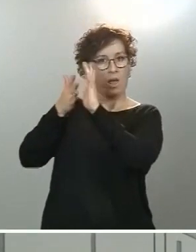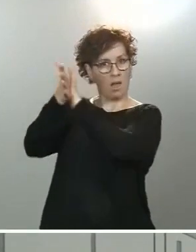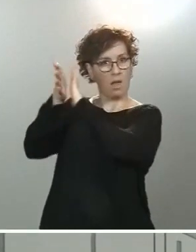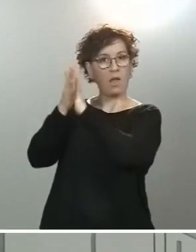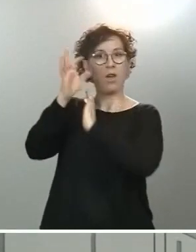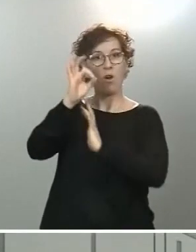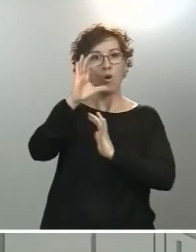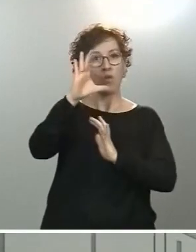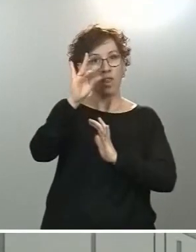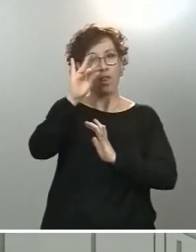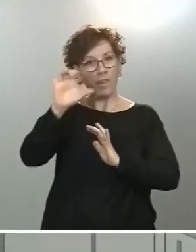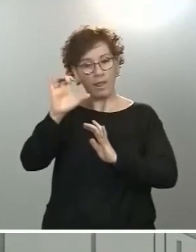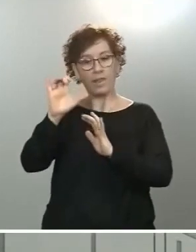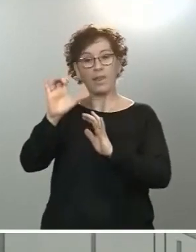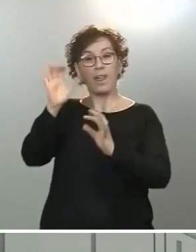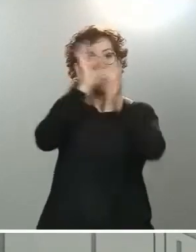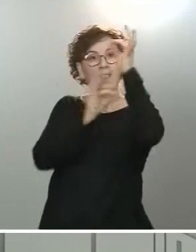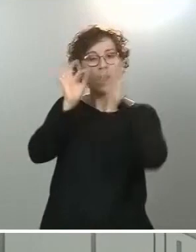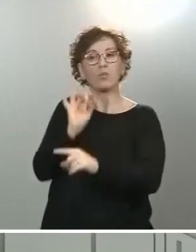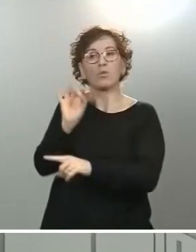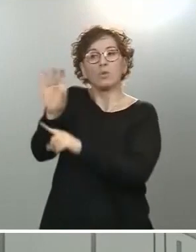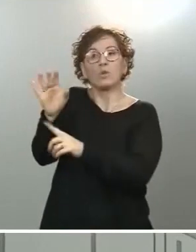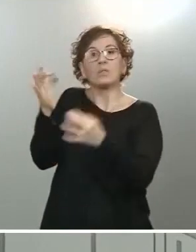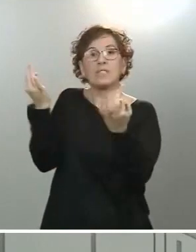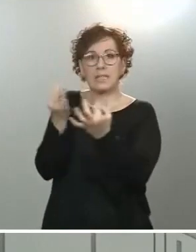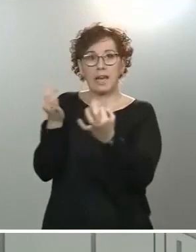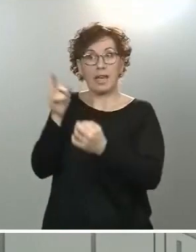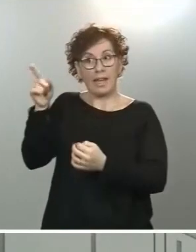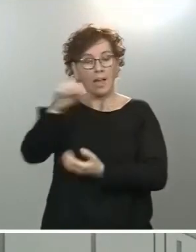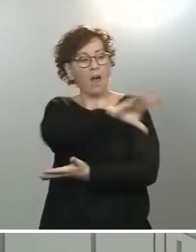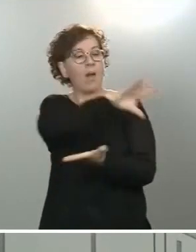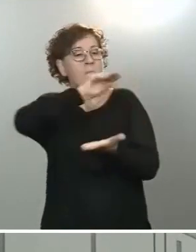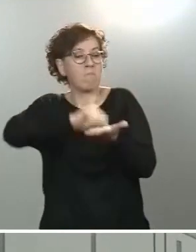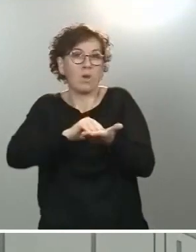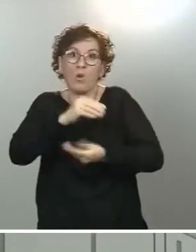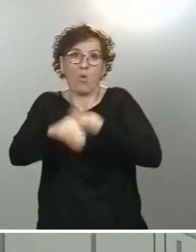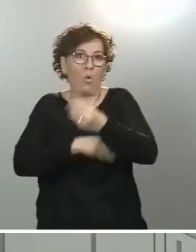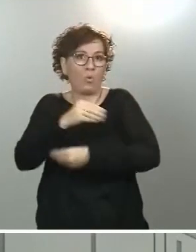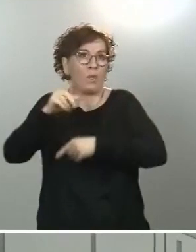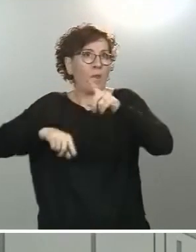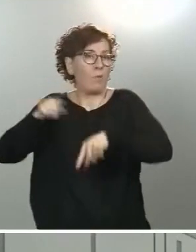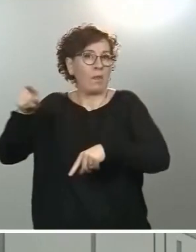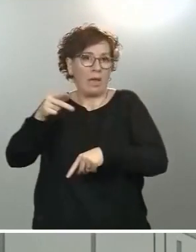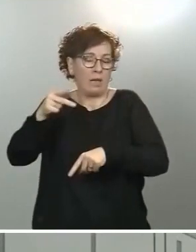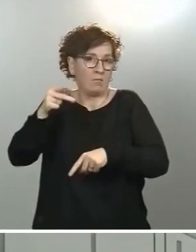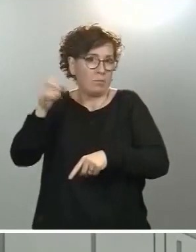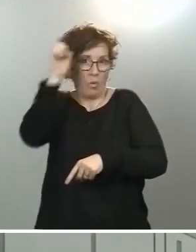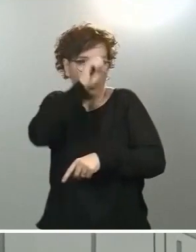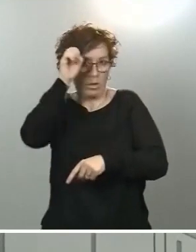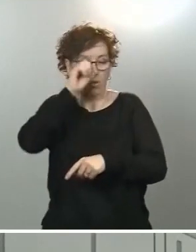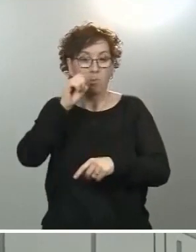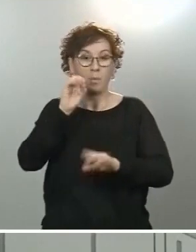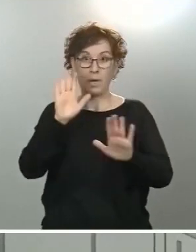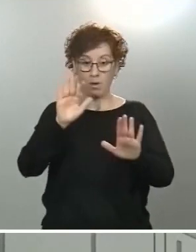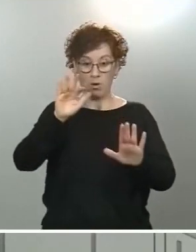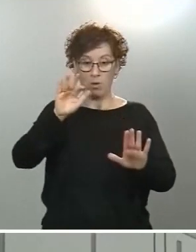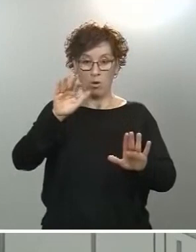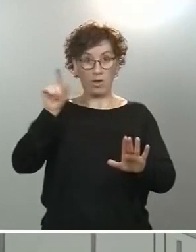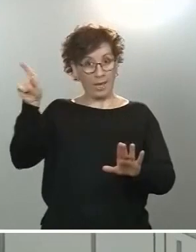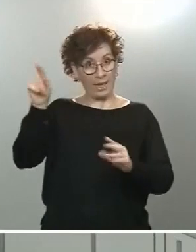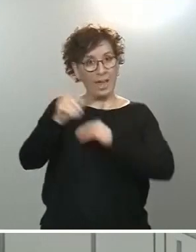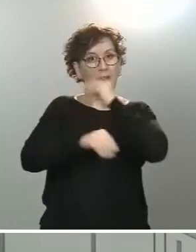de los datos que se mandaron y que la OCDE utilizó como consideró. En España, la OCDE ha hecho un informe